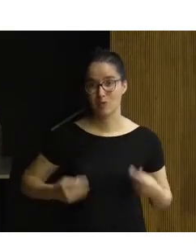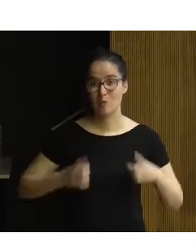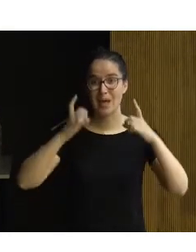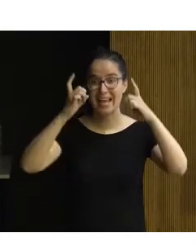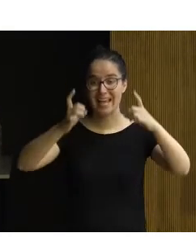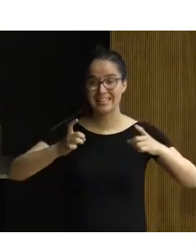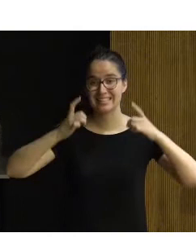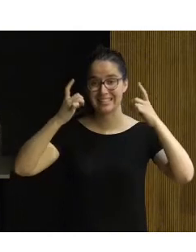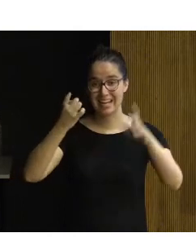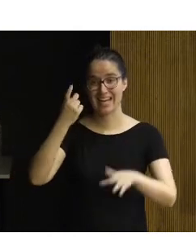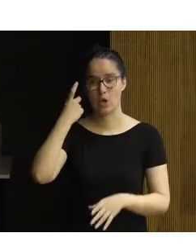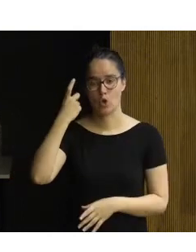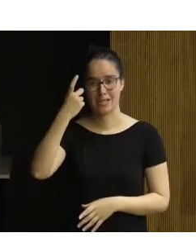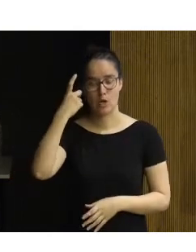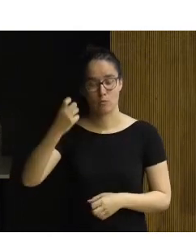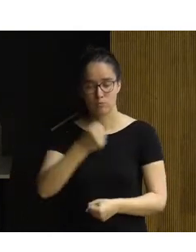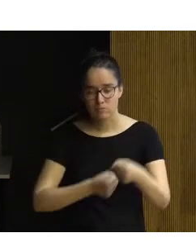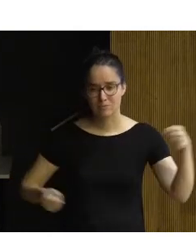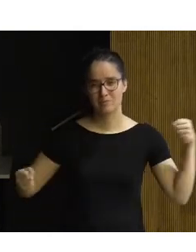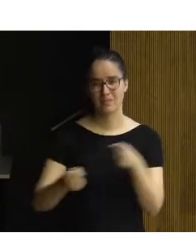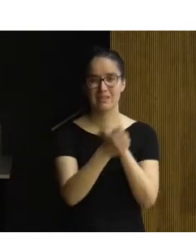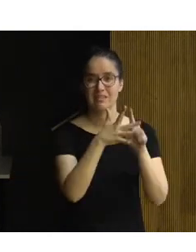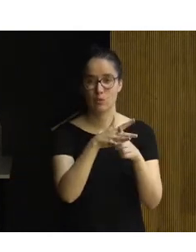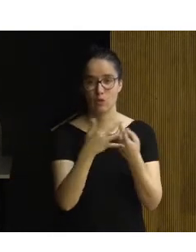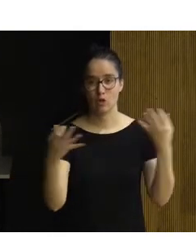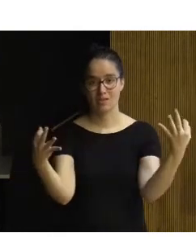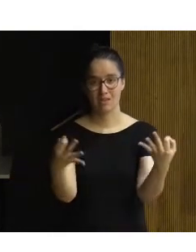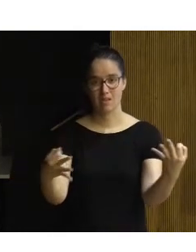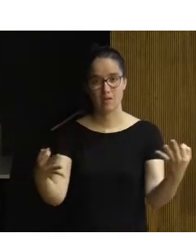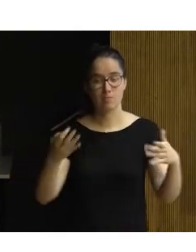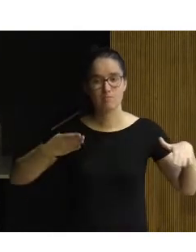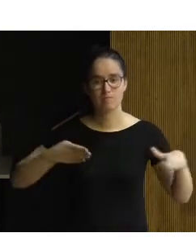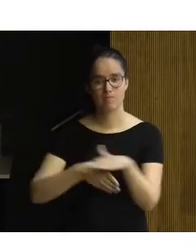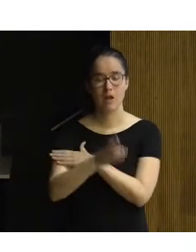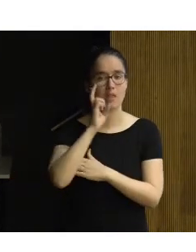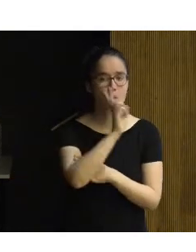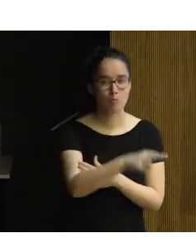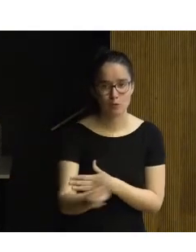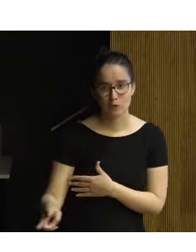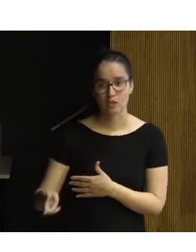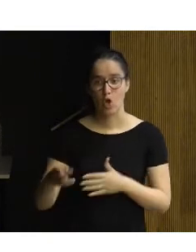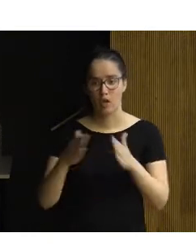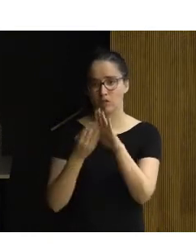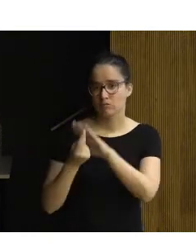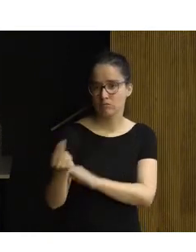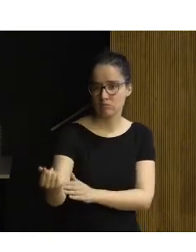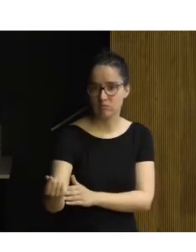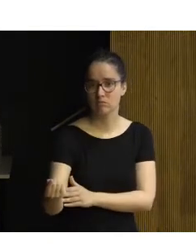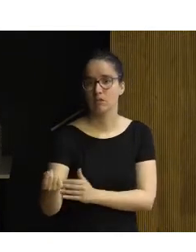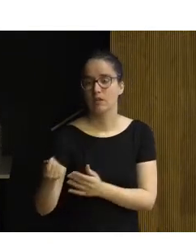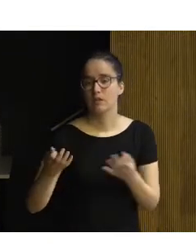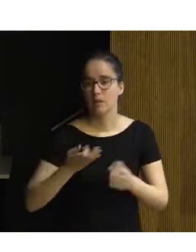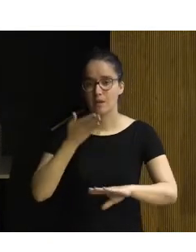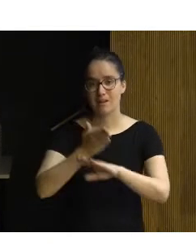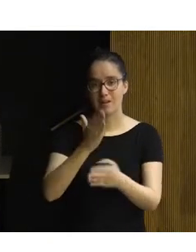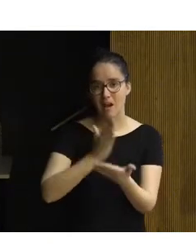que los alumnos se pongan en una situación en la que tienen que acceder a un museo, tienen que salir de casa, tienen que ir a